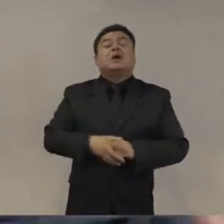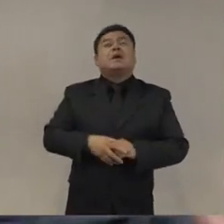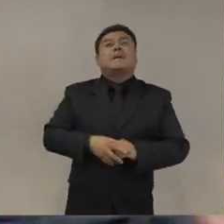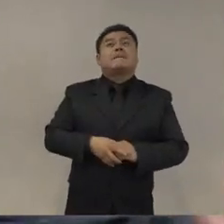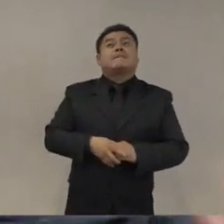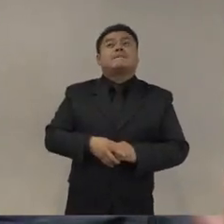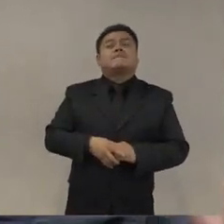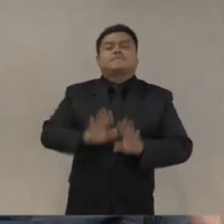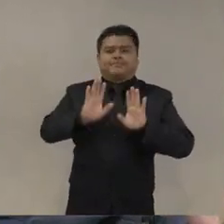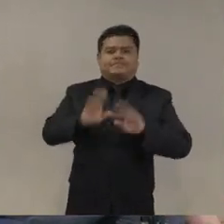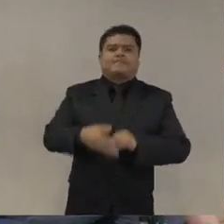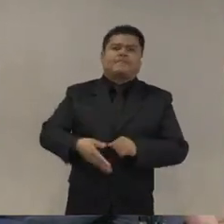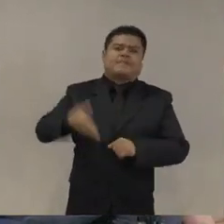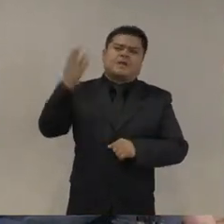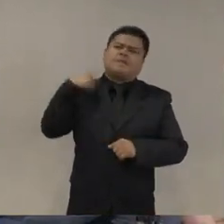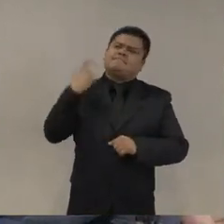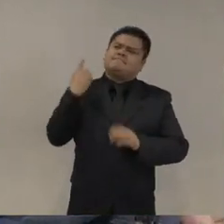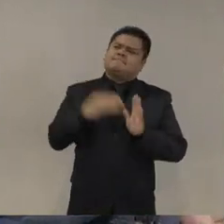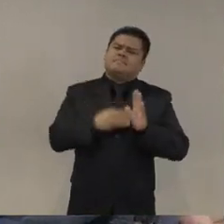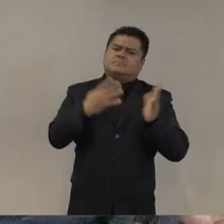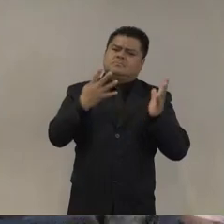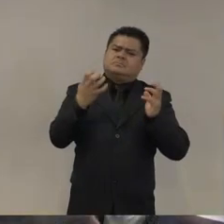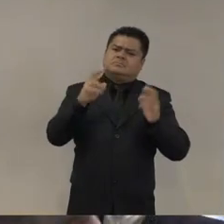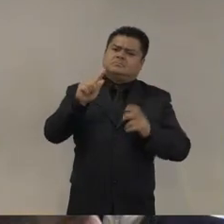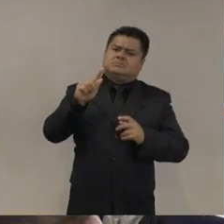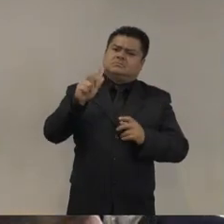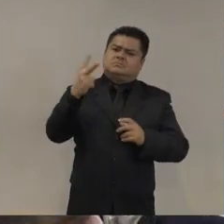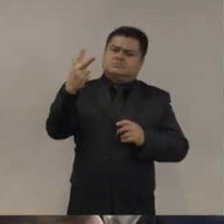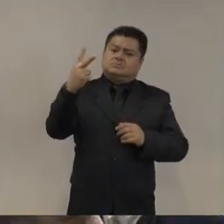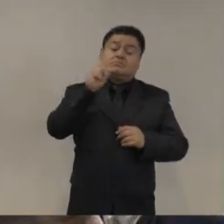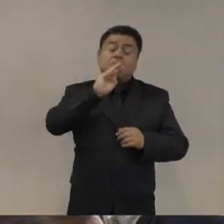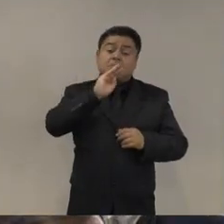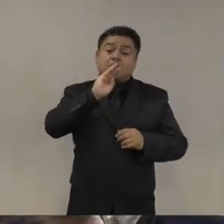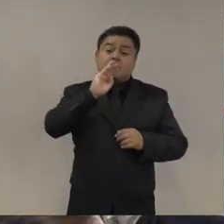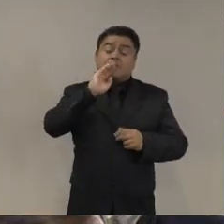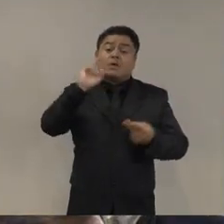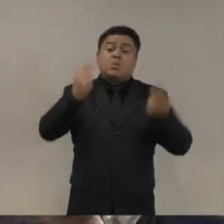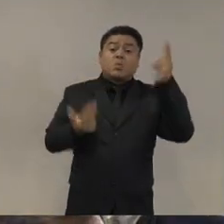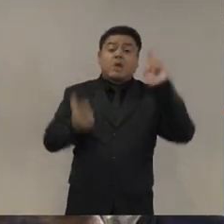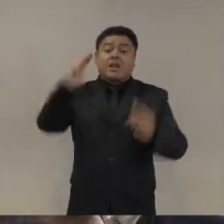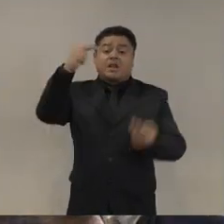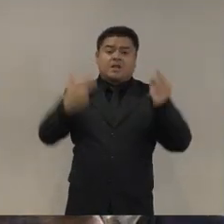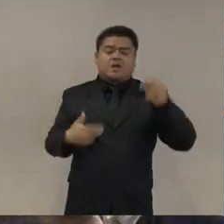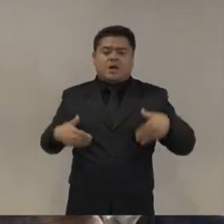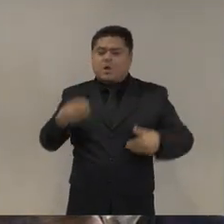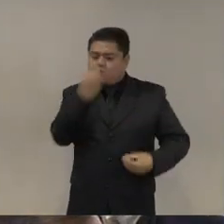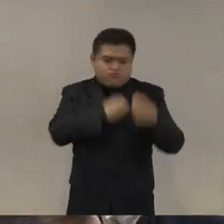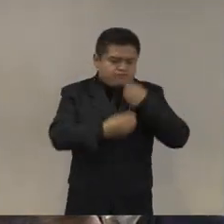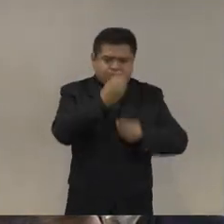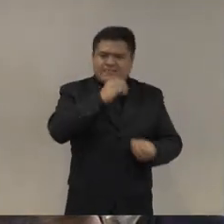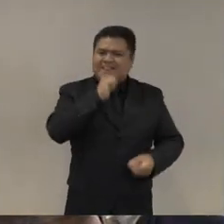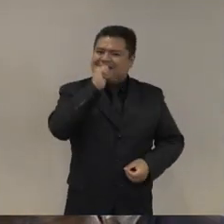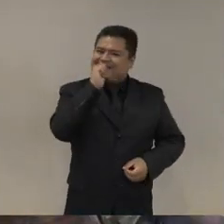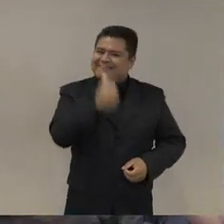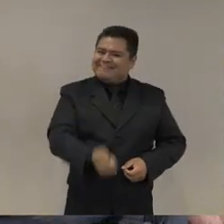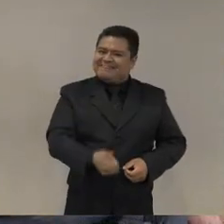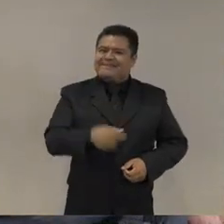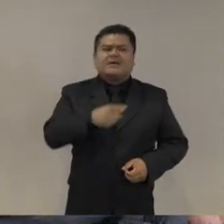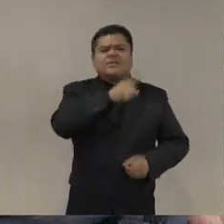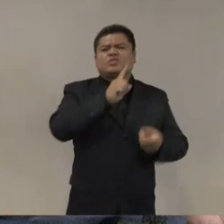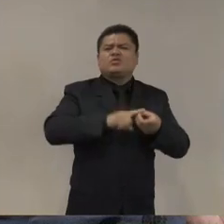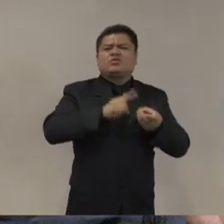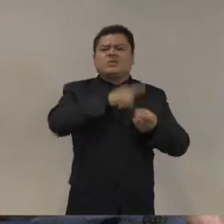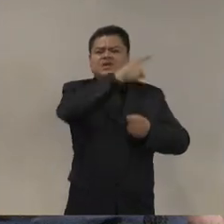de 1978 organizaron una huelga de hambre en el atrio de la catedral, que por cierto fue desalojada por los